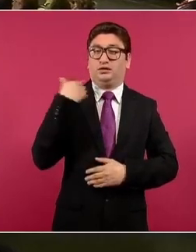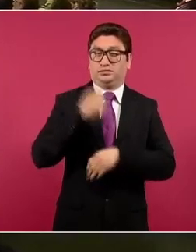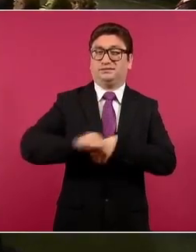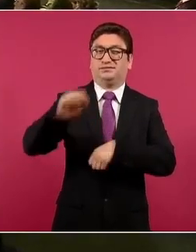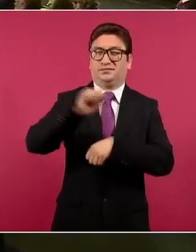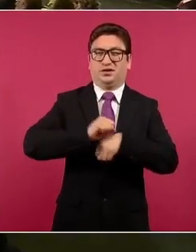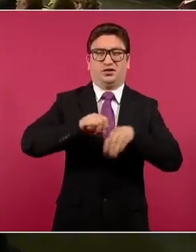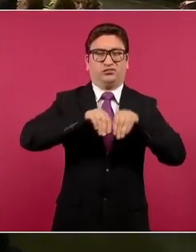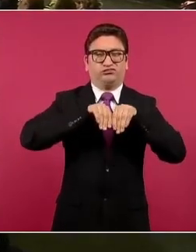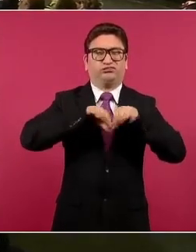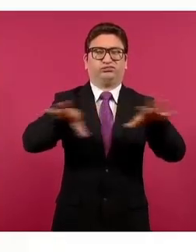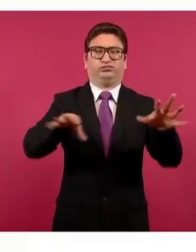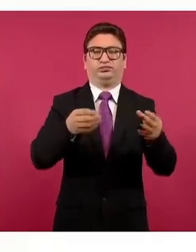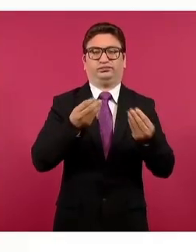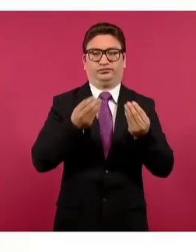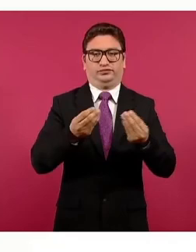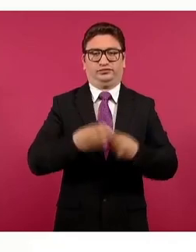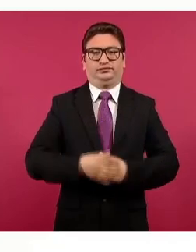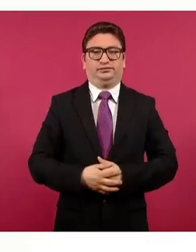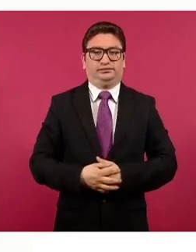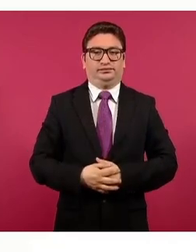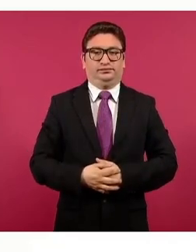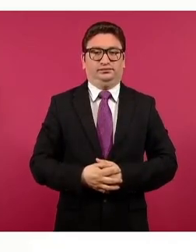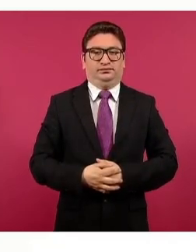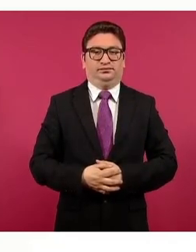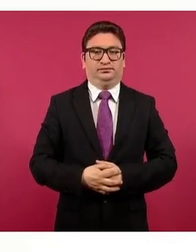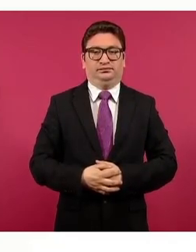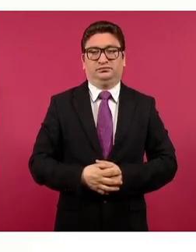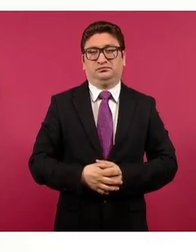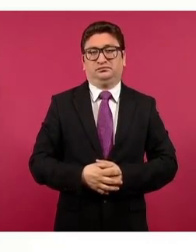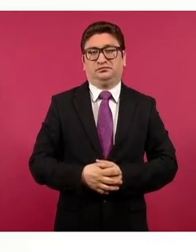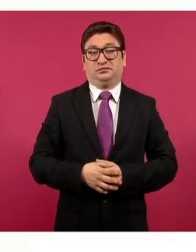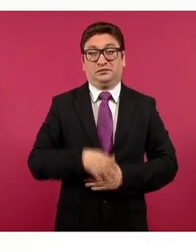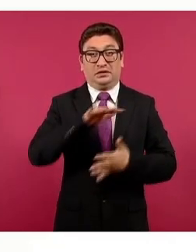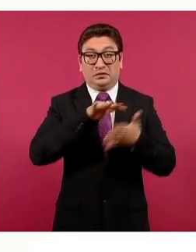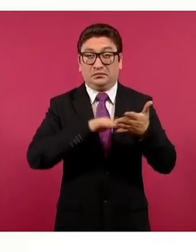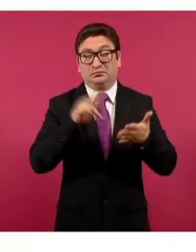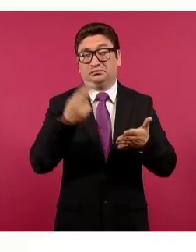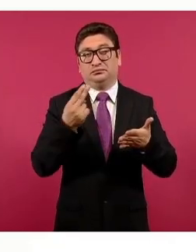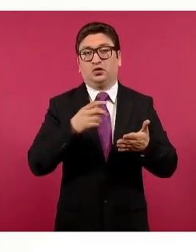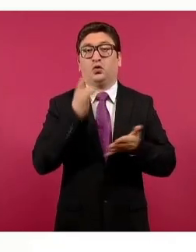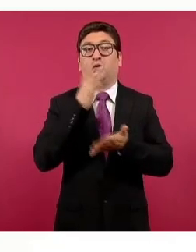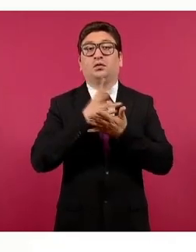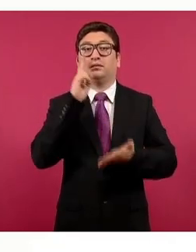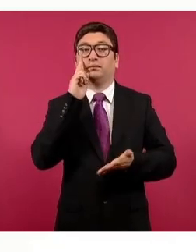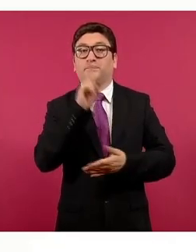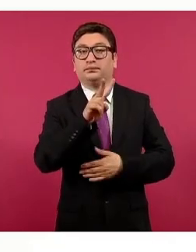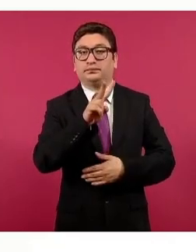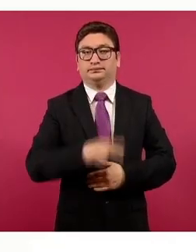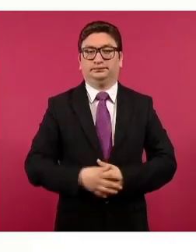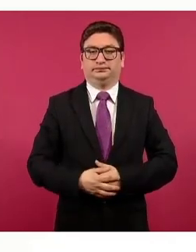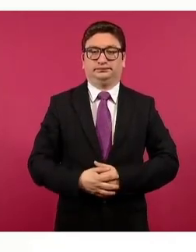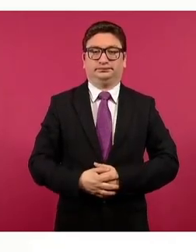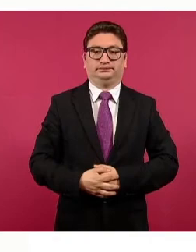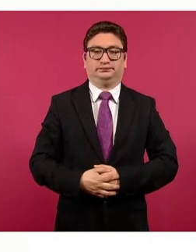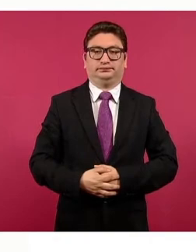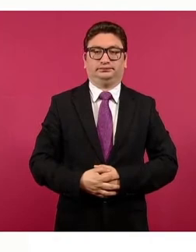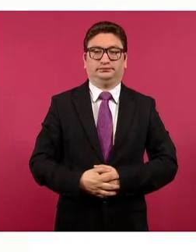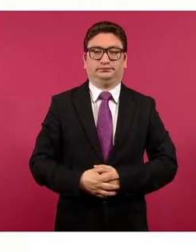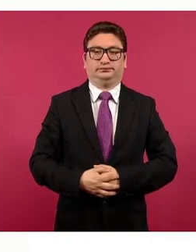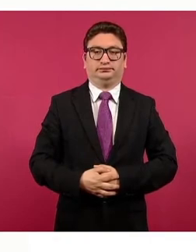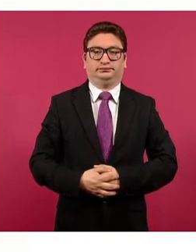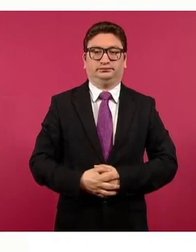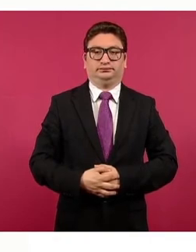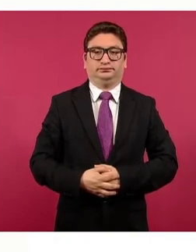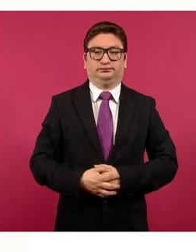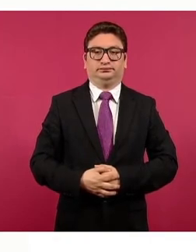pasada. Y bueno, no hace falta leerlo, solamente con verlo, pues ya vemos de qué